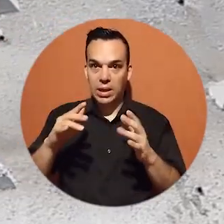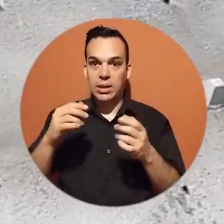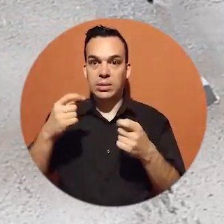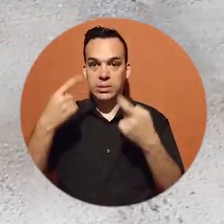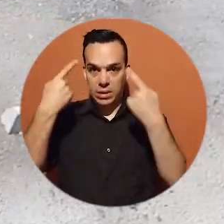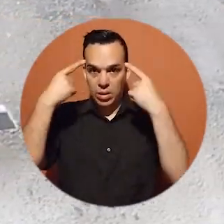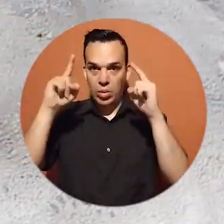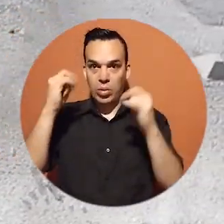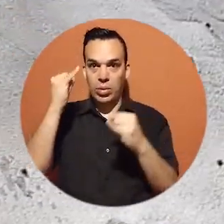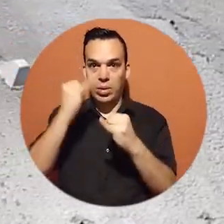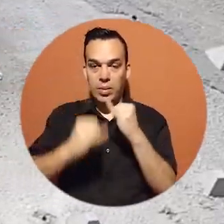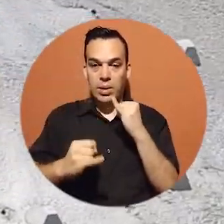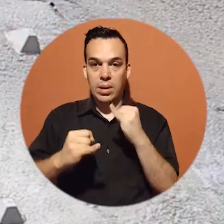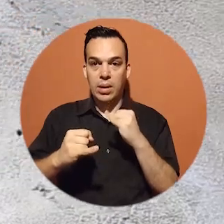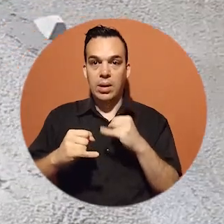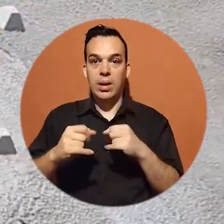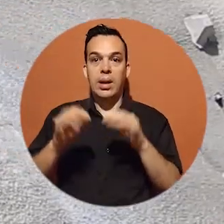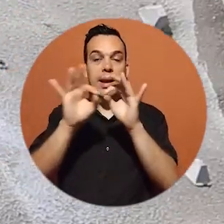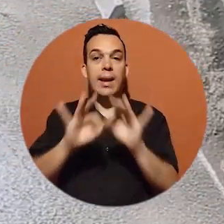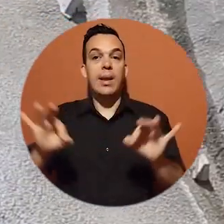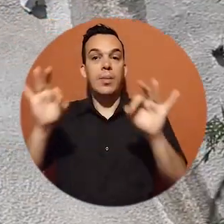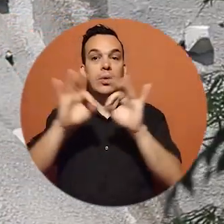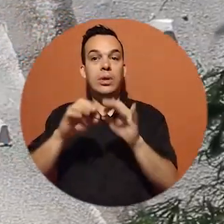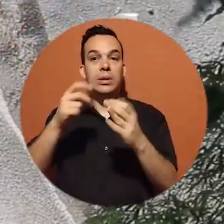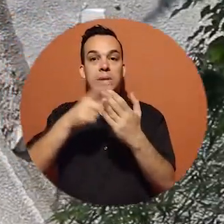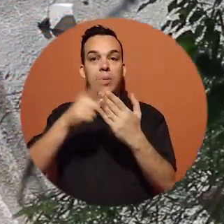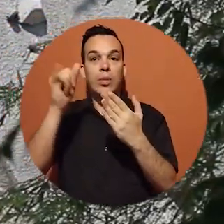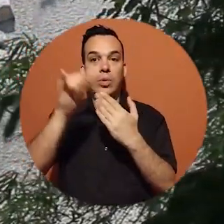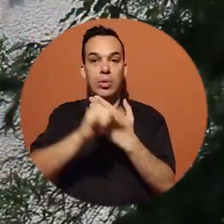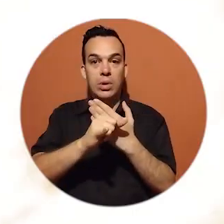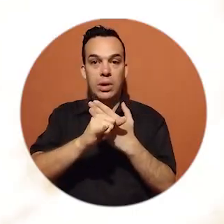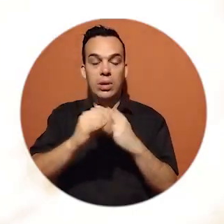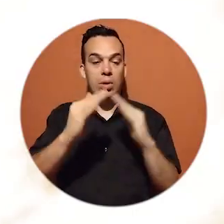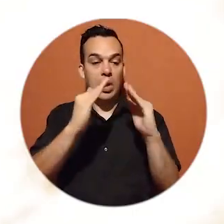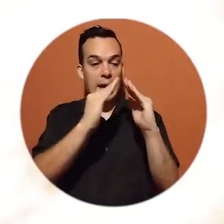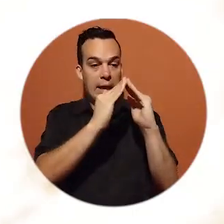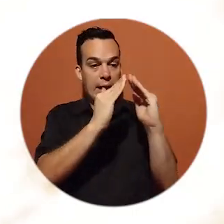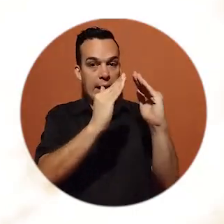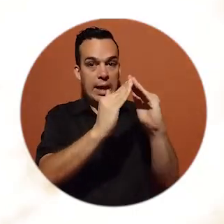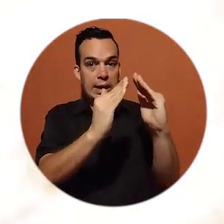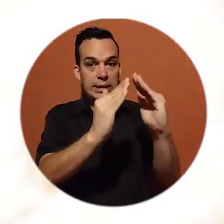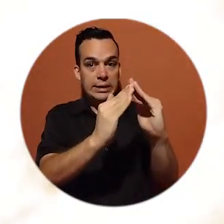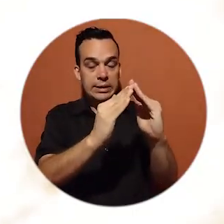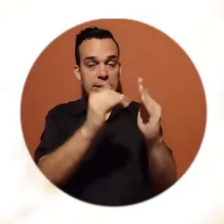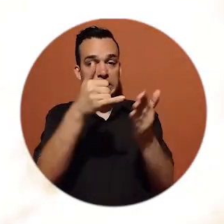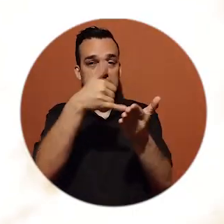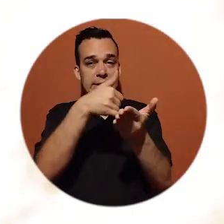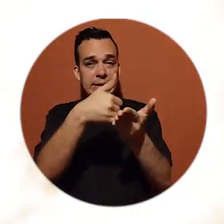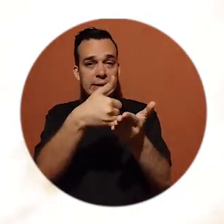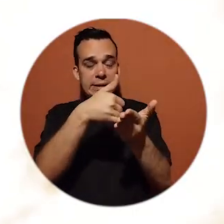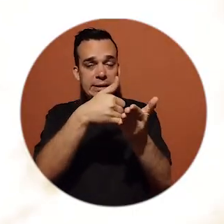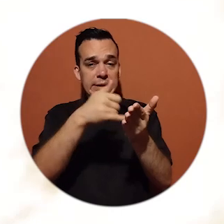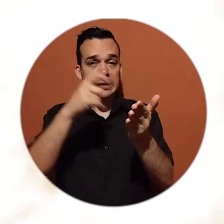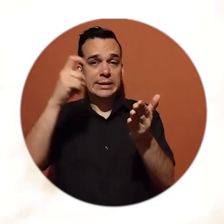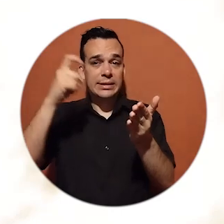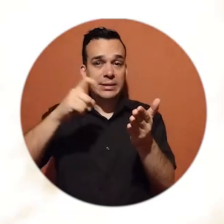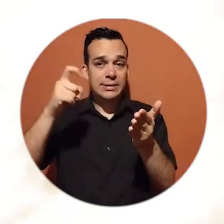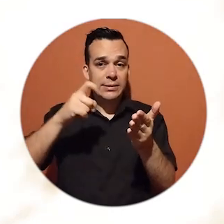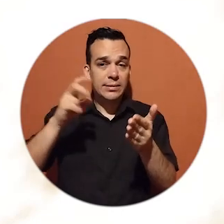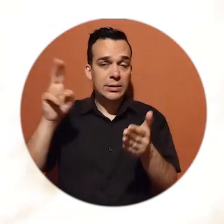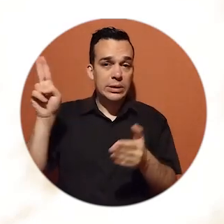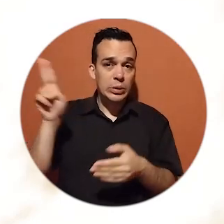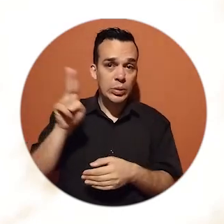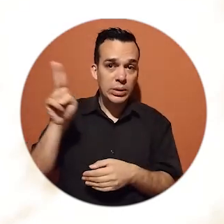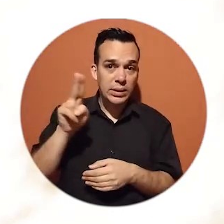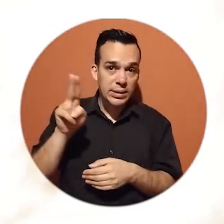el día de hoy ya se ha logrado culminar. La importancia de este proyecto principalmente viene a casas que ya estaban en un aspecto de vulnerabilidad de urgencia,